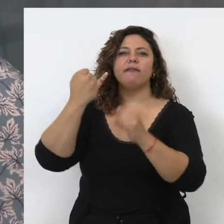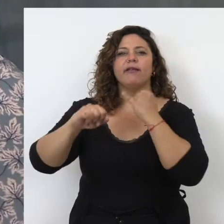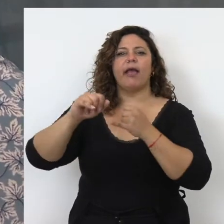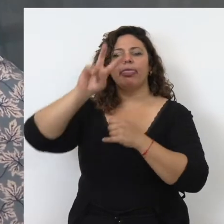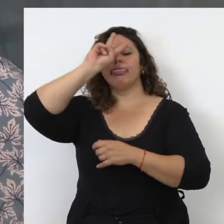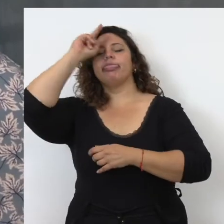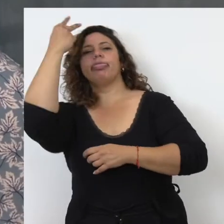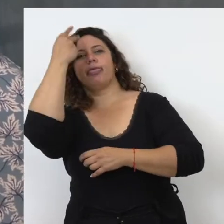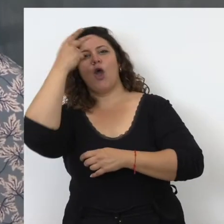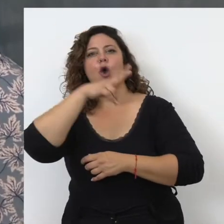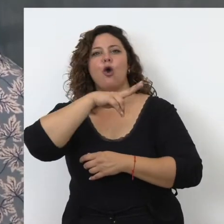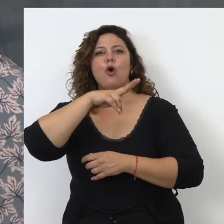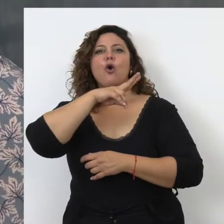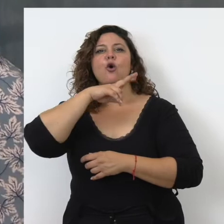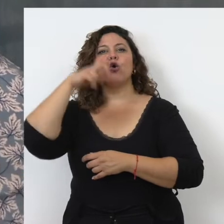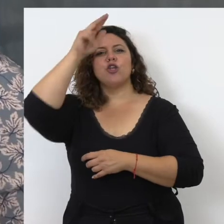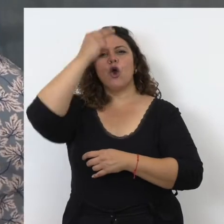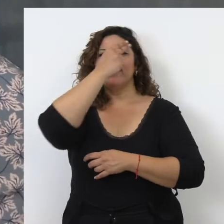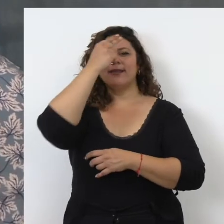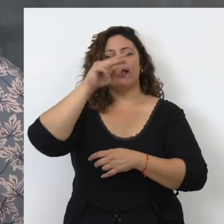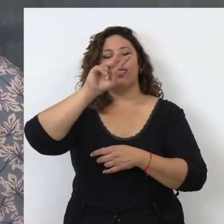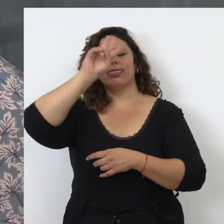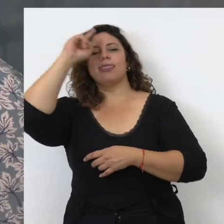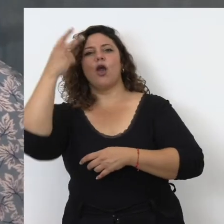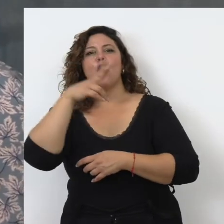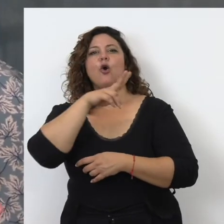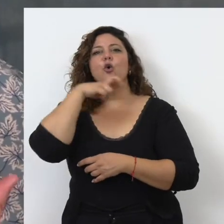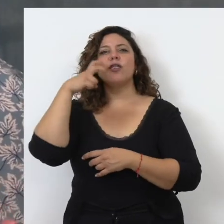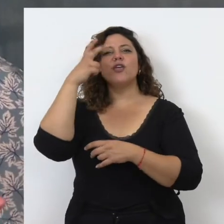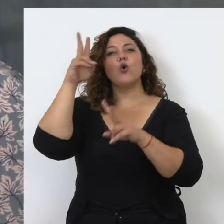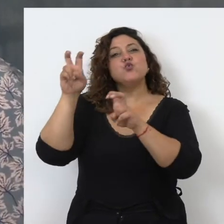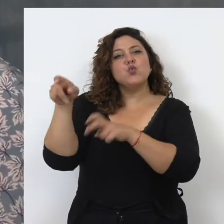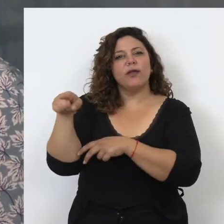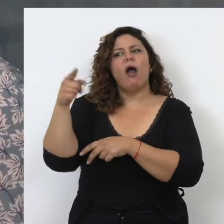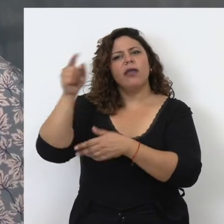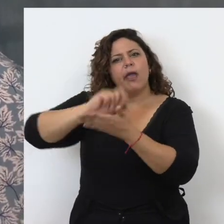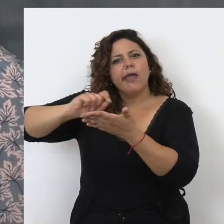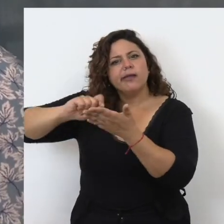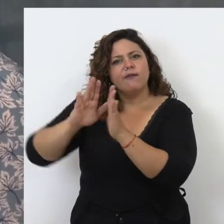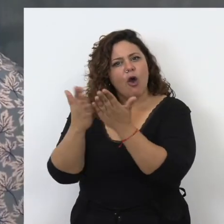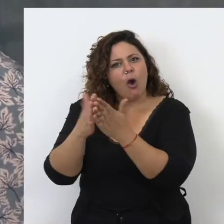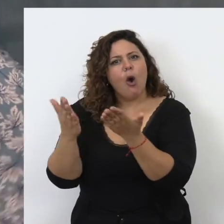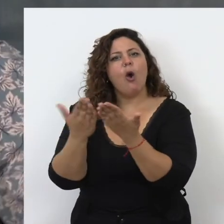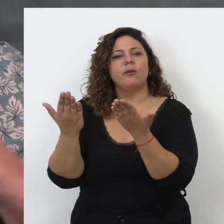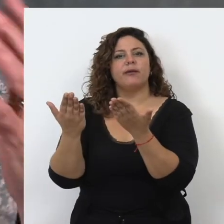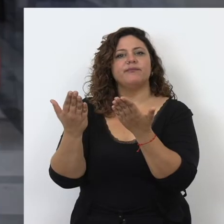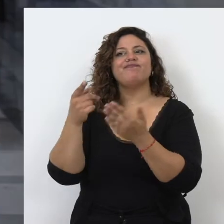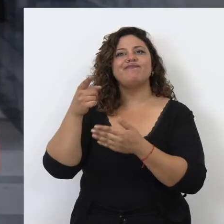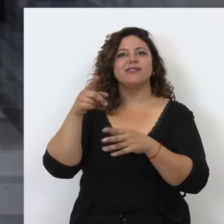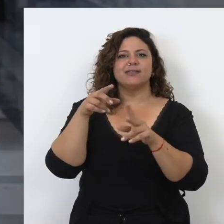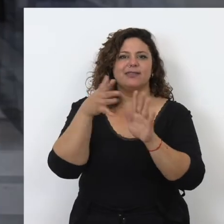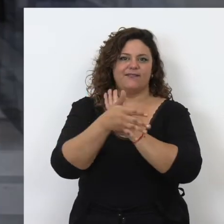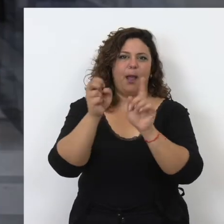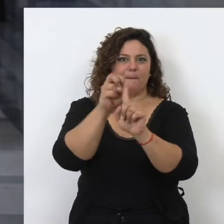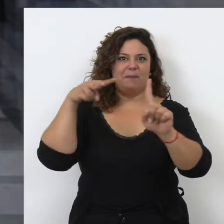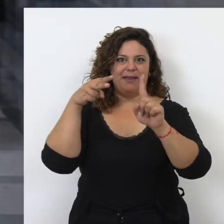judío nuevo y allí escribió más que una traducción a paráfrasis del canon. Esto a mí me ha abierto absolutamente